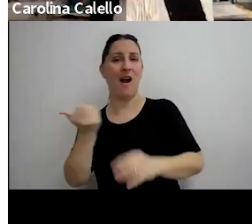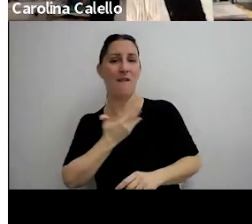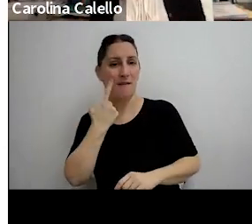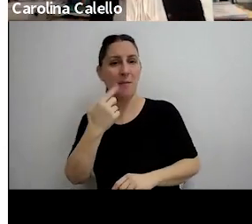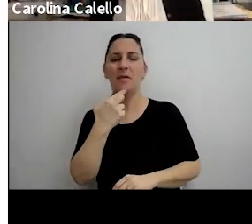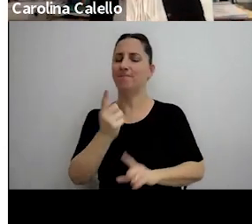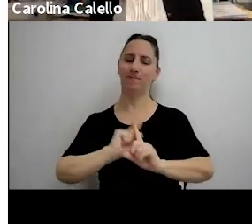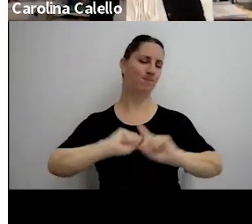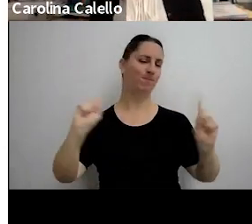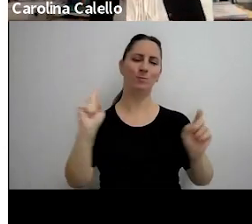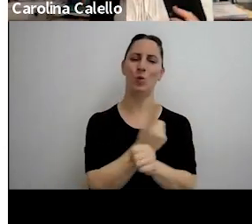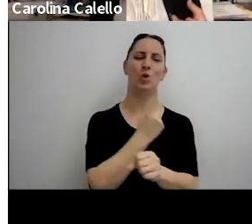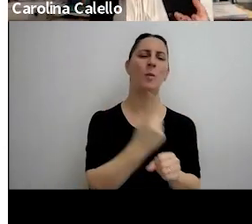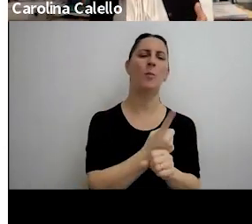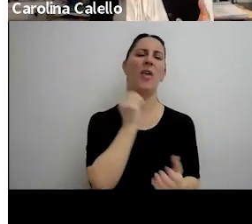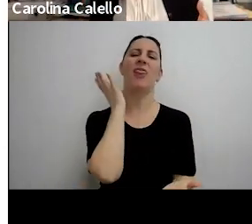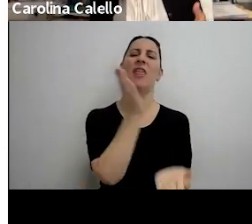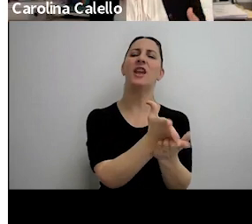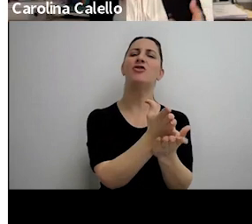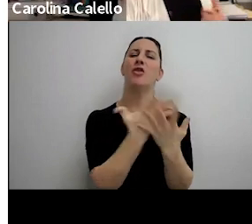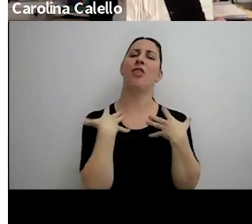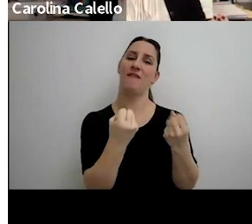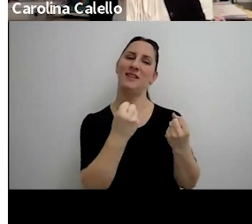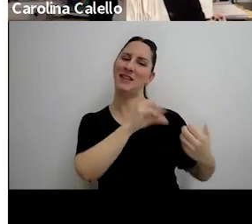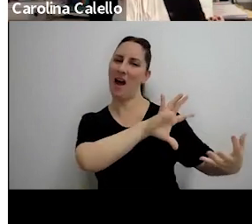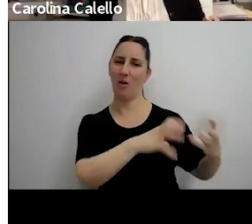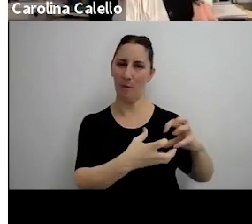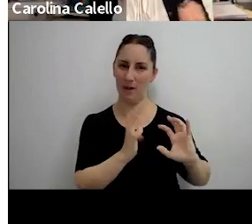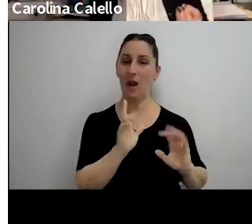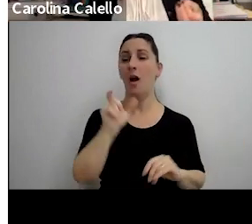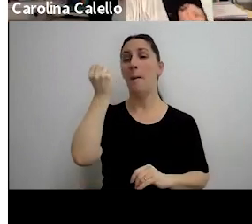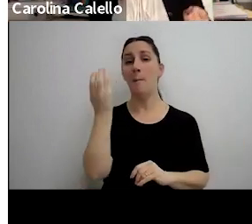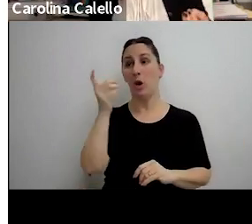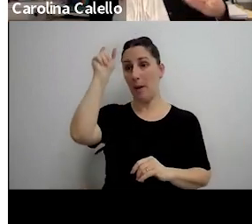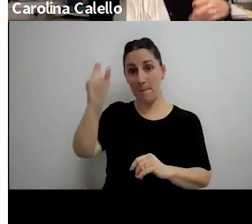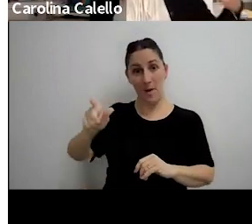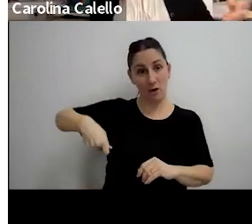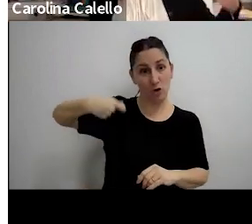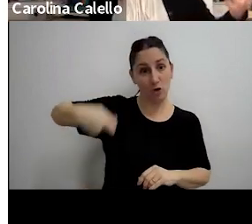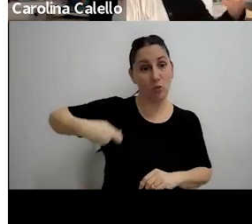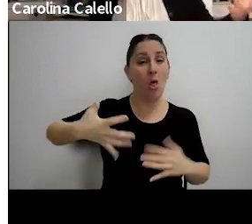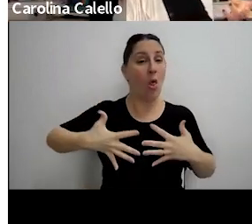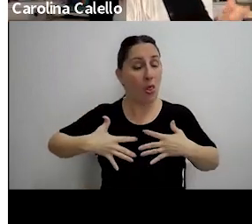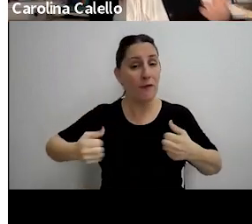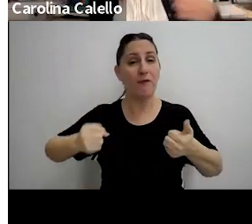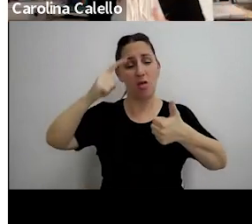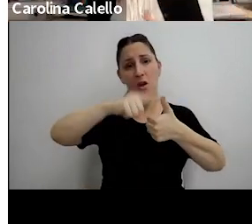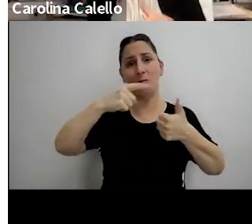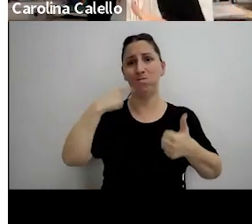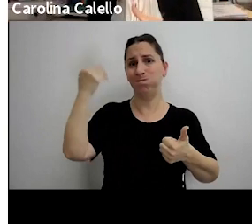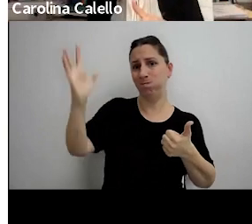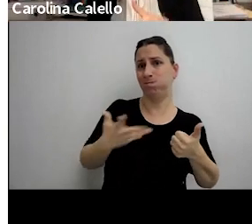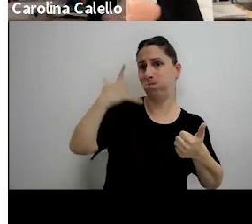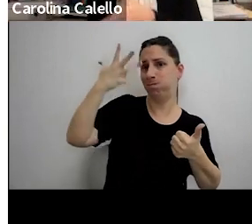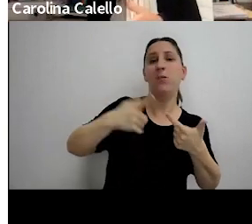por la afectación del derecho de defensa porque en realidad el contribuyente se defendió de toda una presunción y